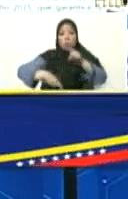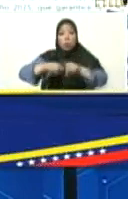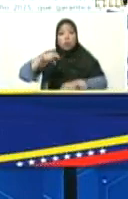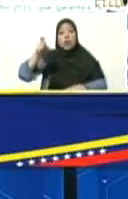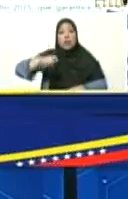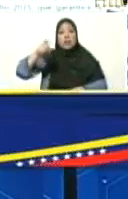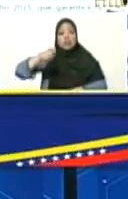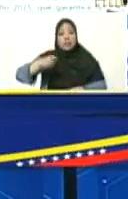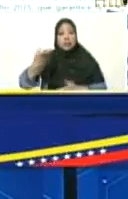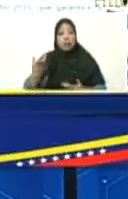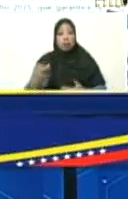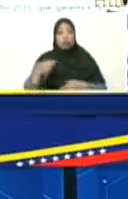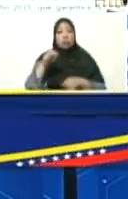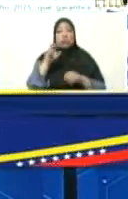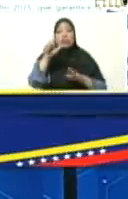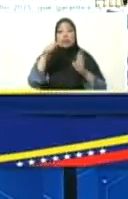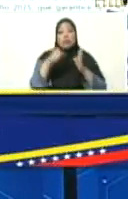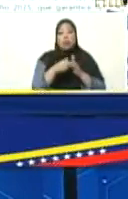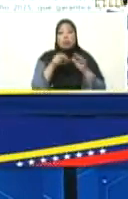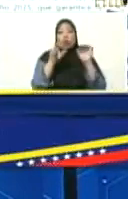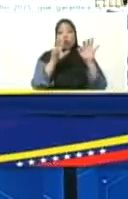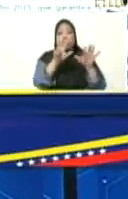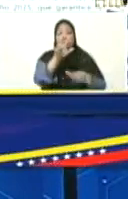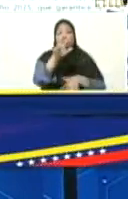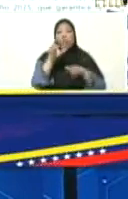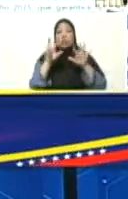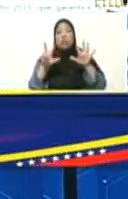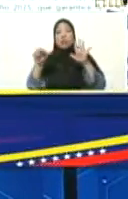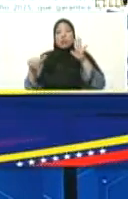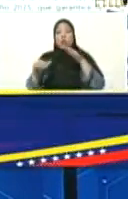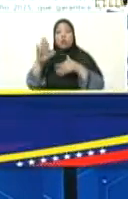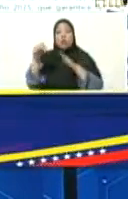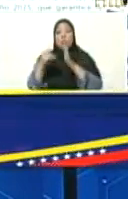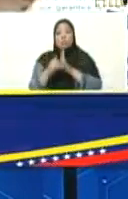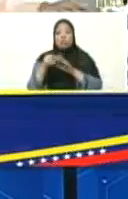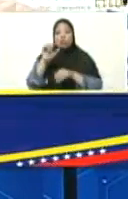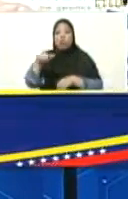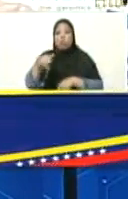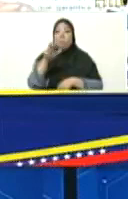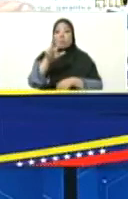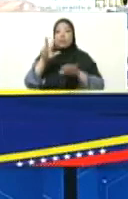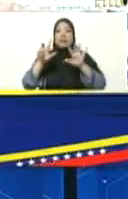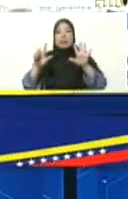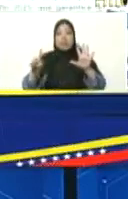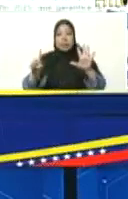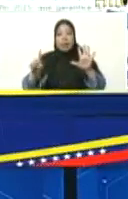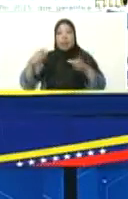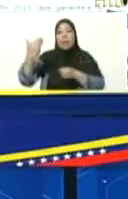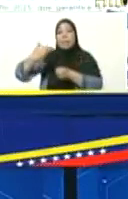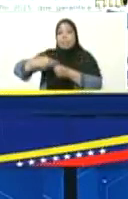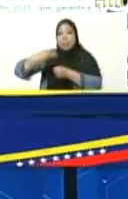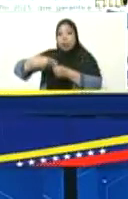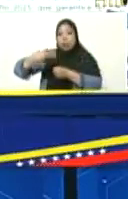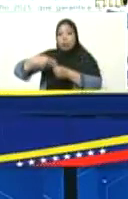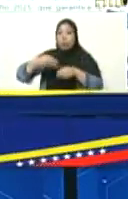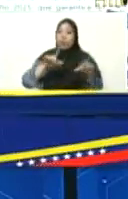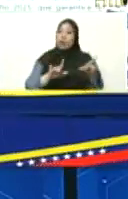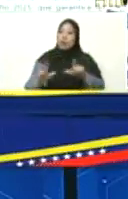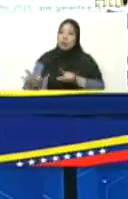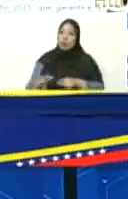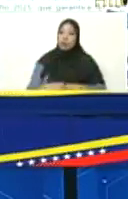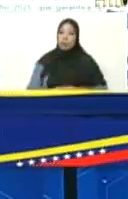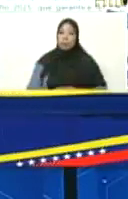.858.36 Petro aprobado cúmplase de inmediato